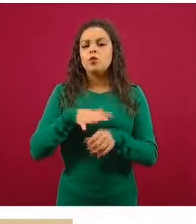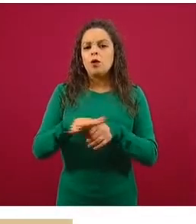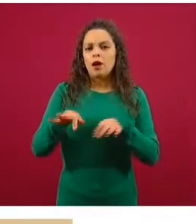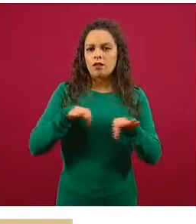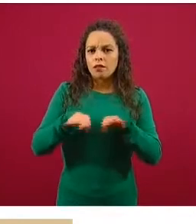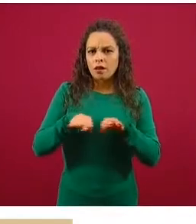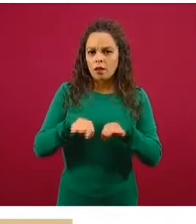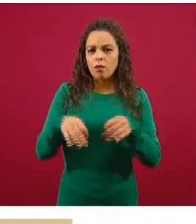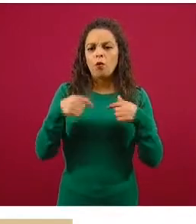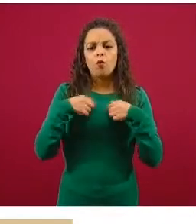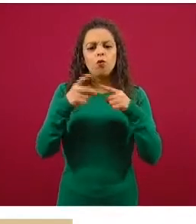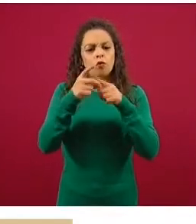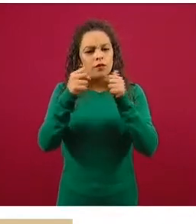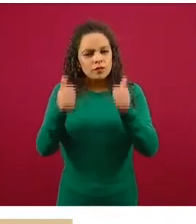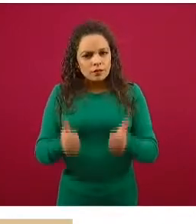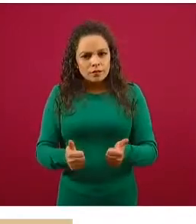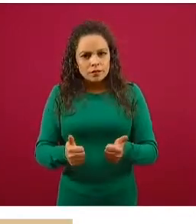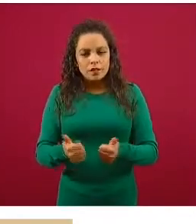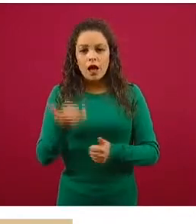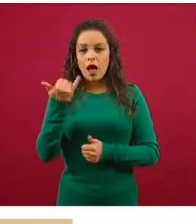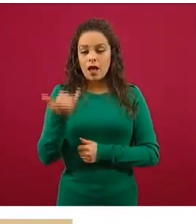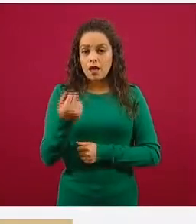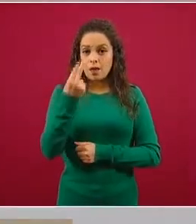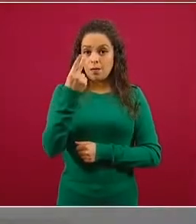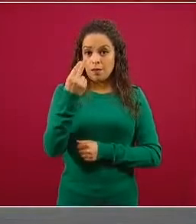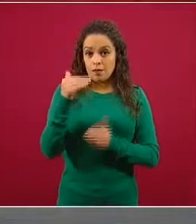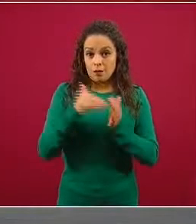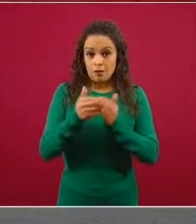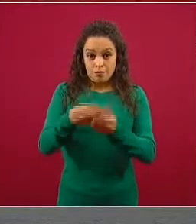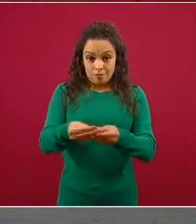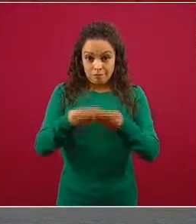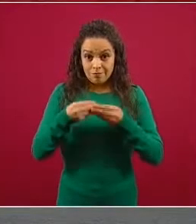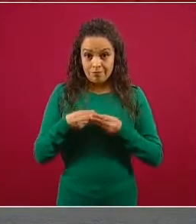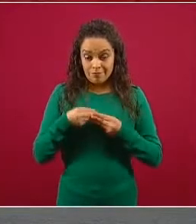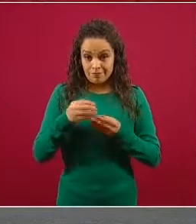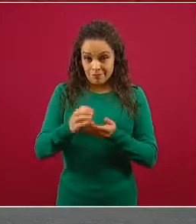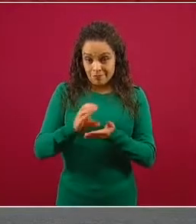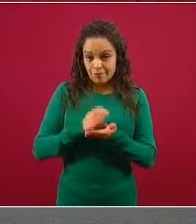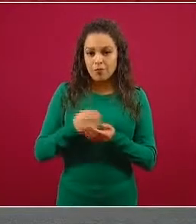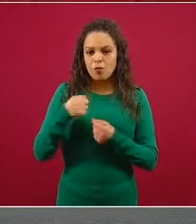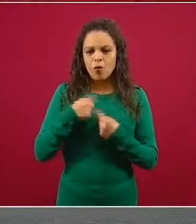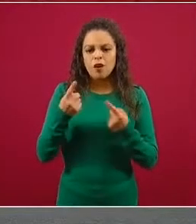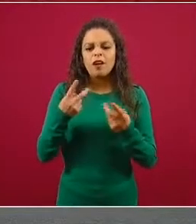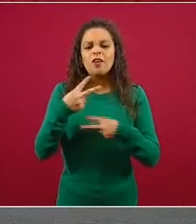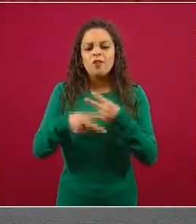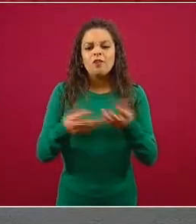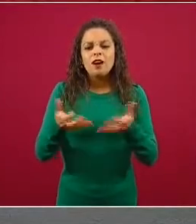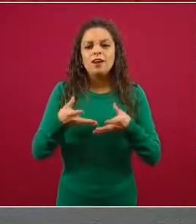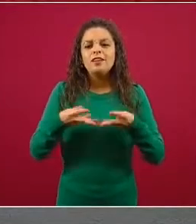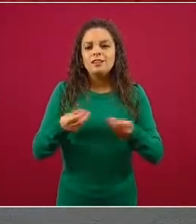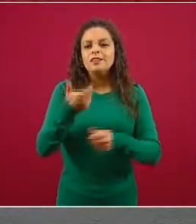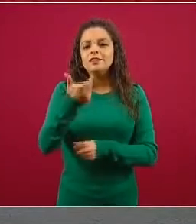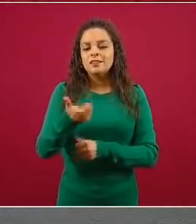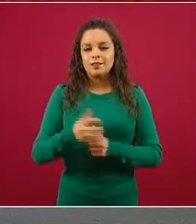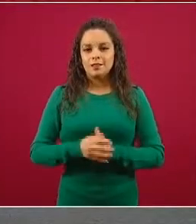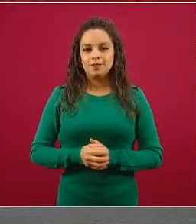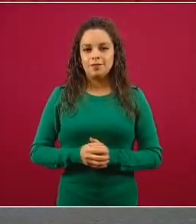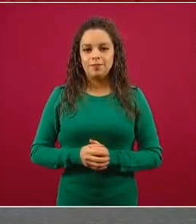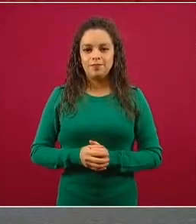para qué van a utilizar estos 25 mil pesos del apoyo del Crédito Solidario a la Palabra. Corre el video, por favor.